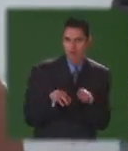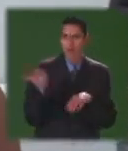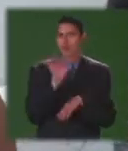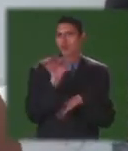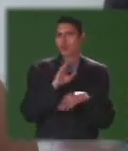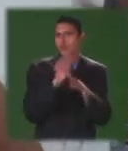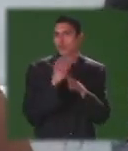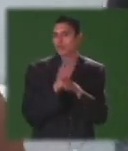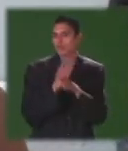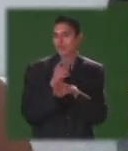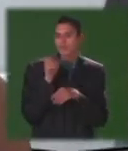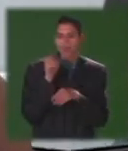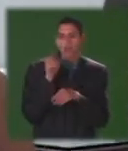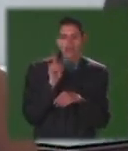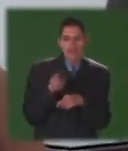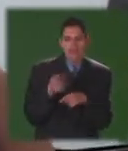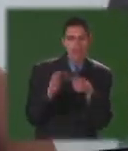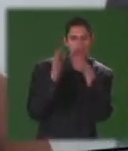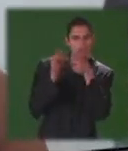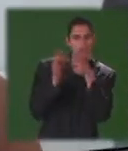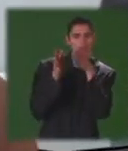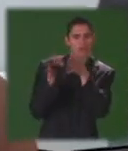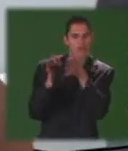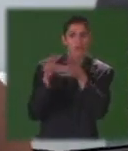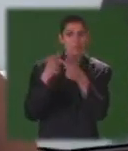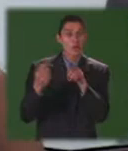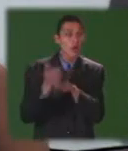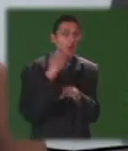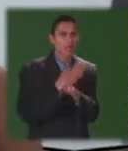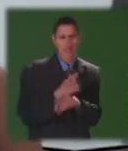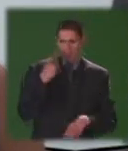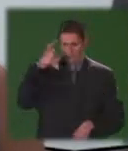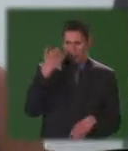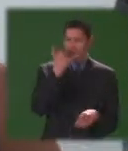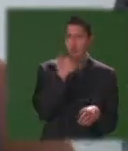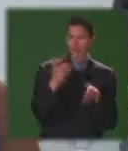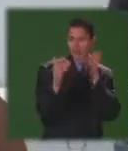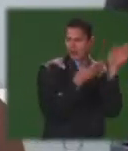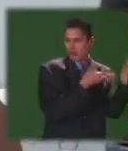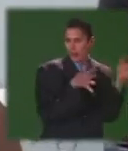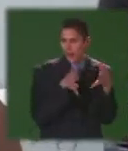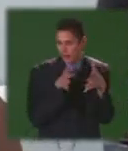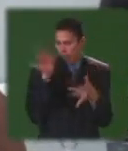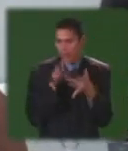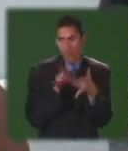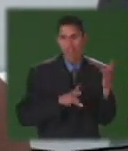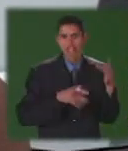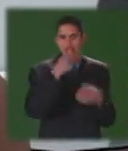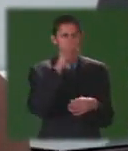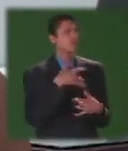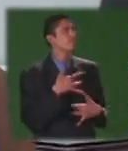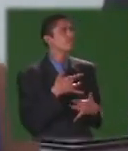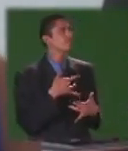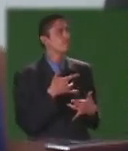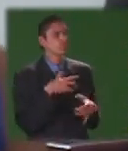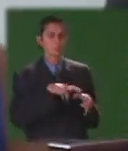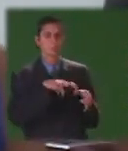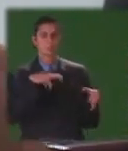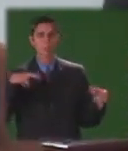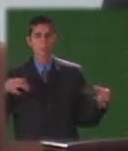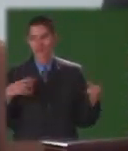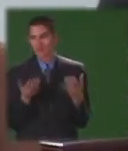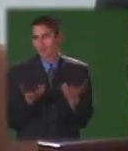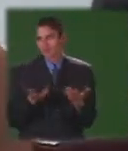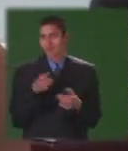educativa especial que fue mal trabajada no fue identificada por lo cual obviamente baja el nivel